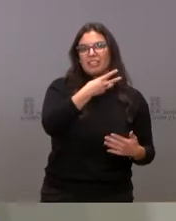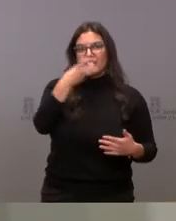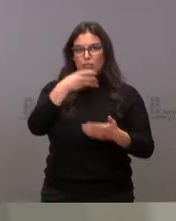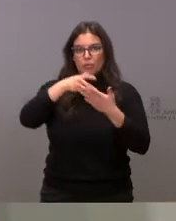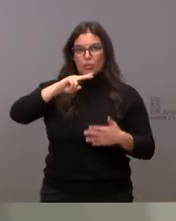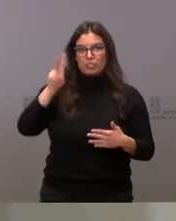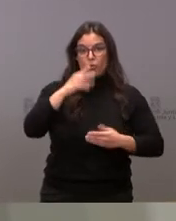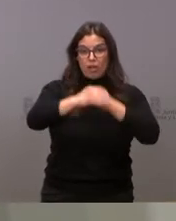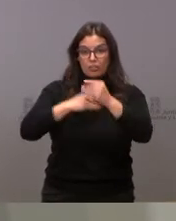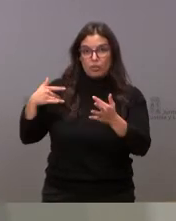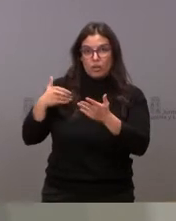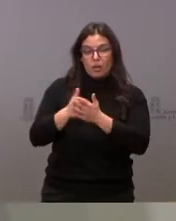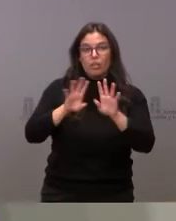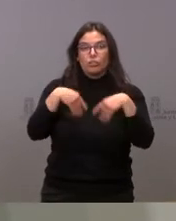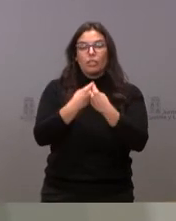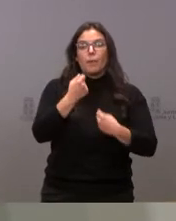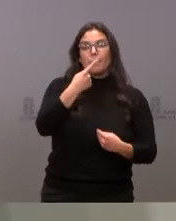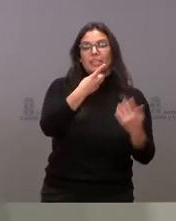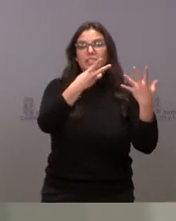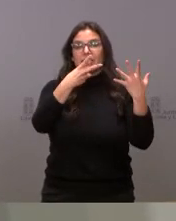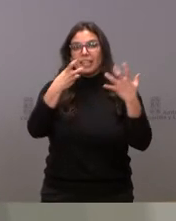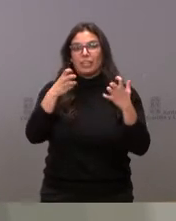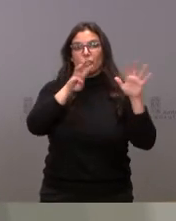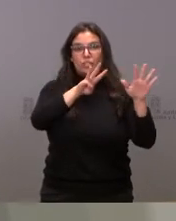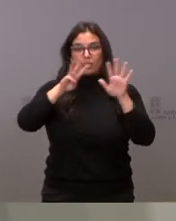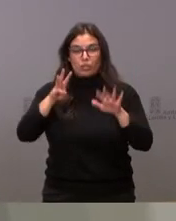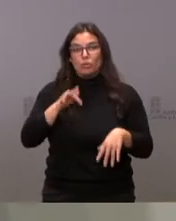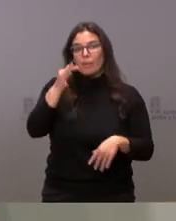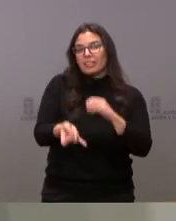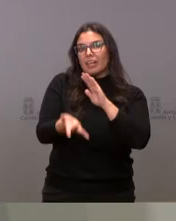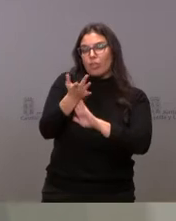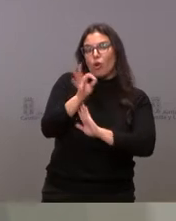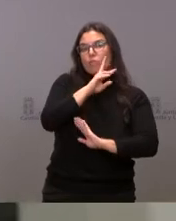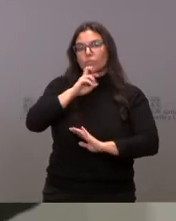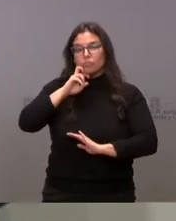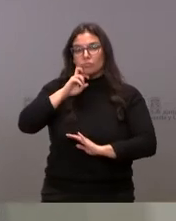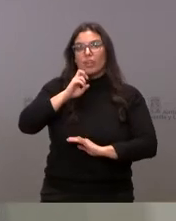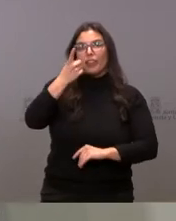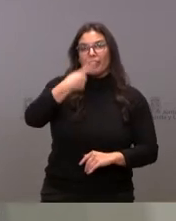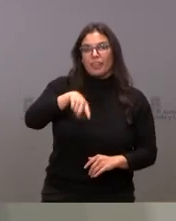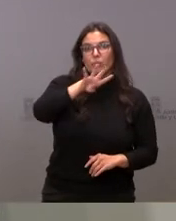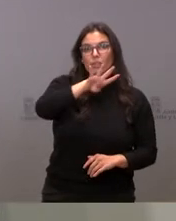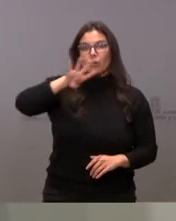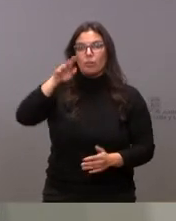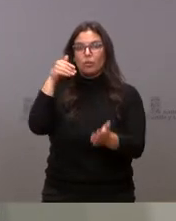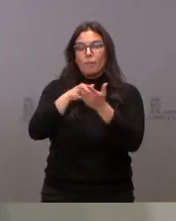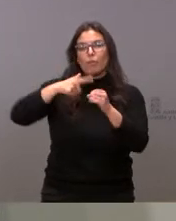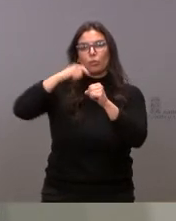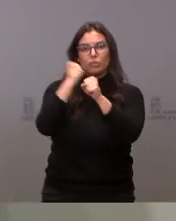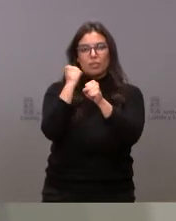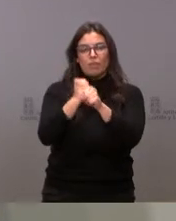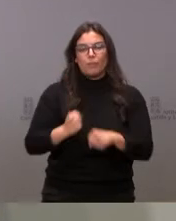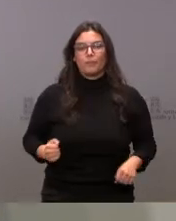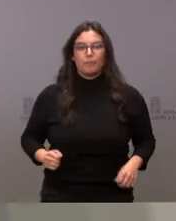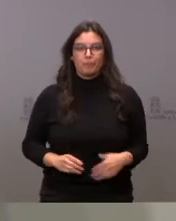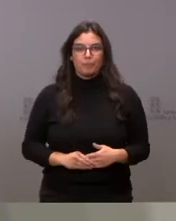han generado una inversión de 1.788 y la creación o mantenimiento de 144.000 puestos de trabajo.